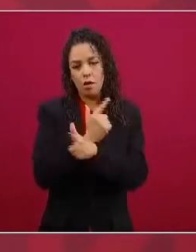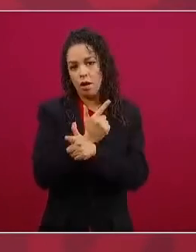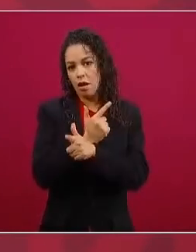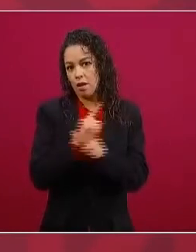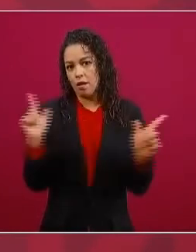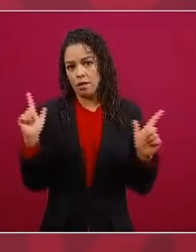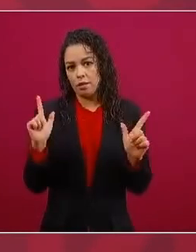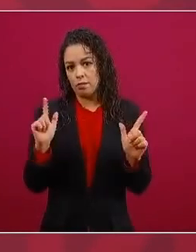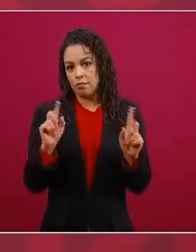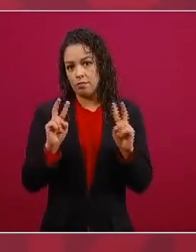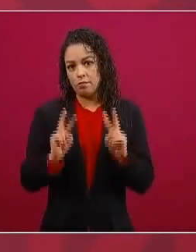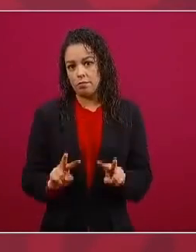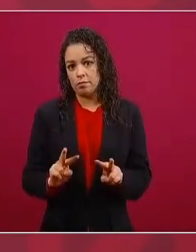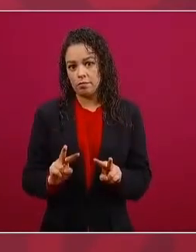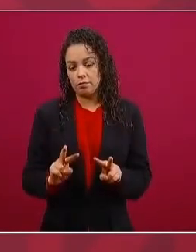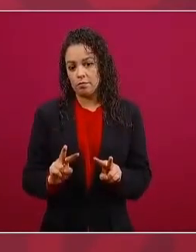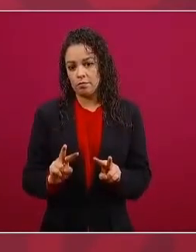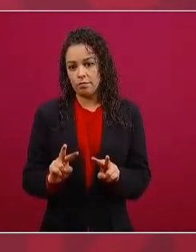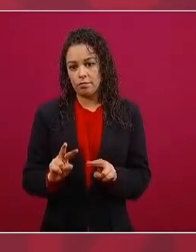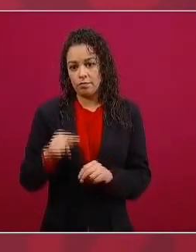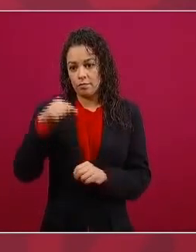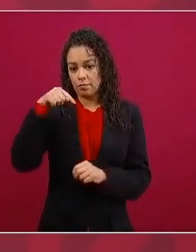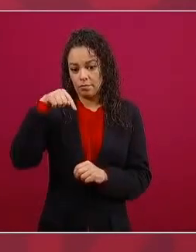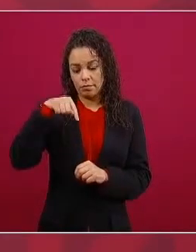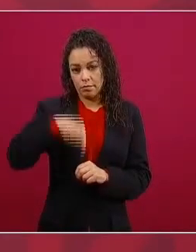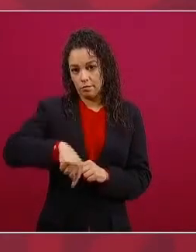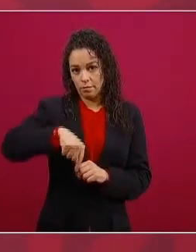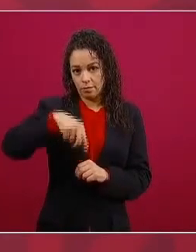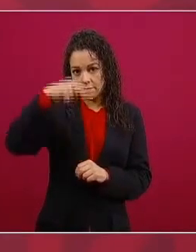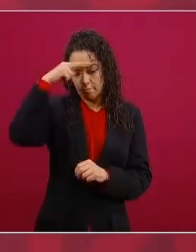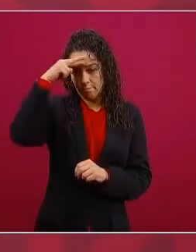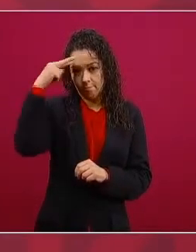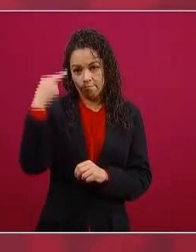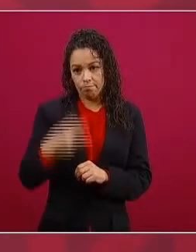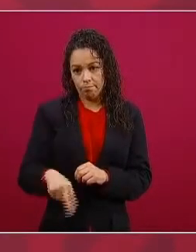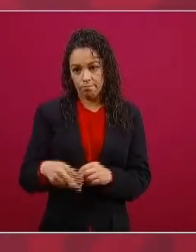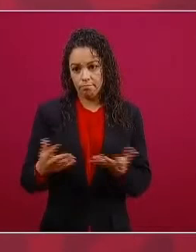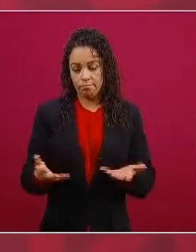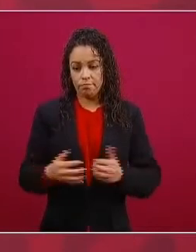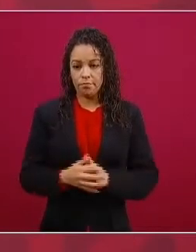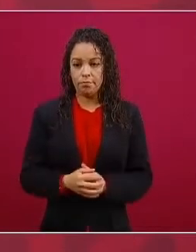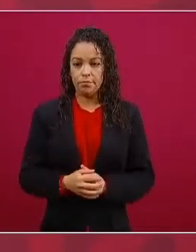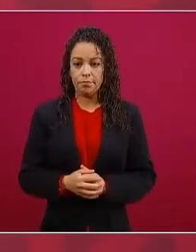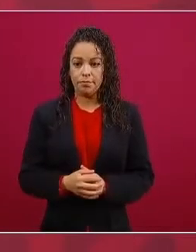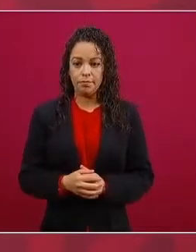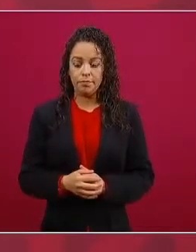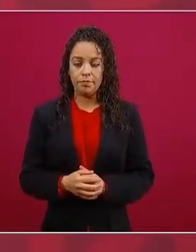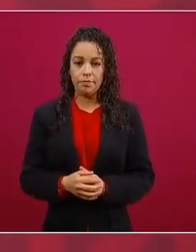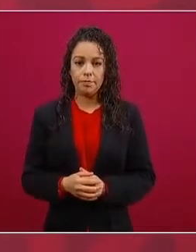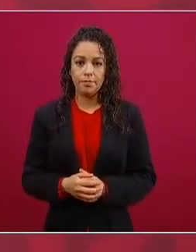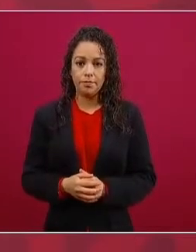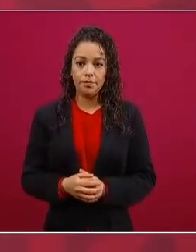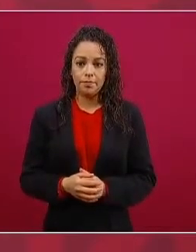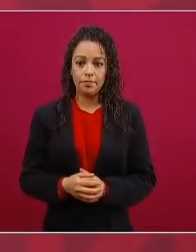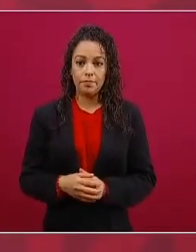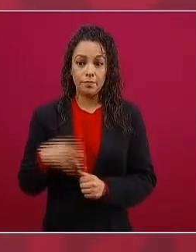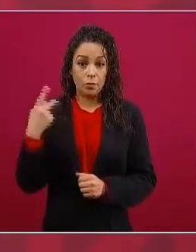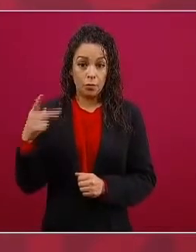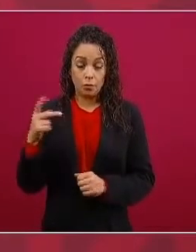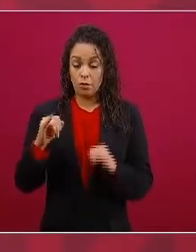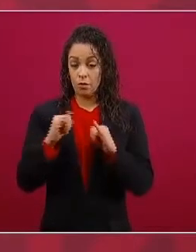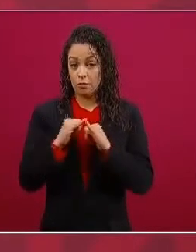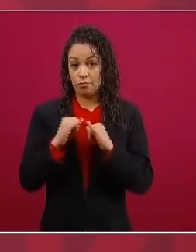del Estado mexicano, no es autónoma del Estado mexicano, es una institución